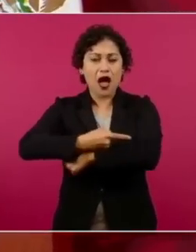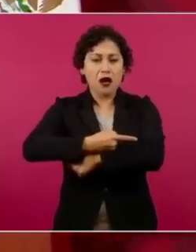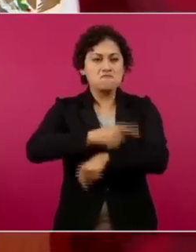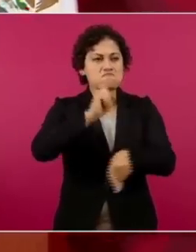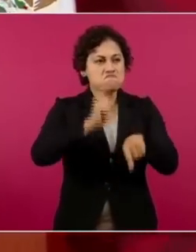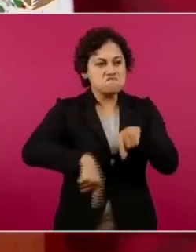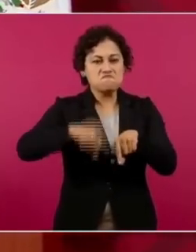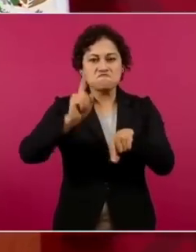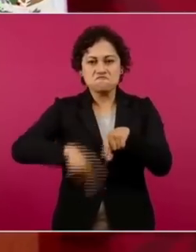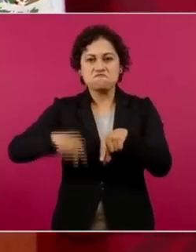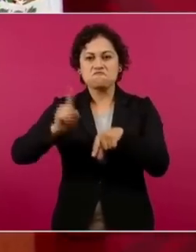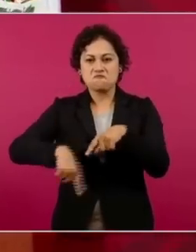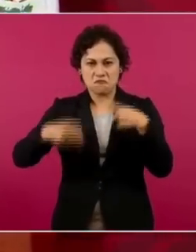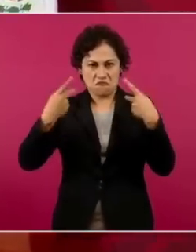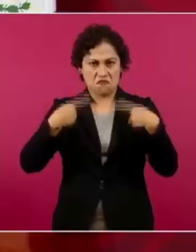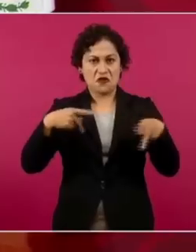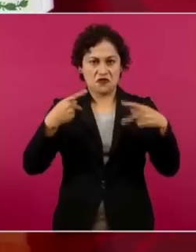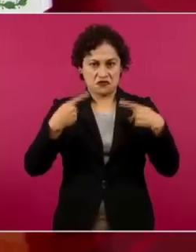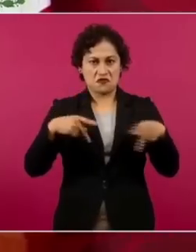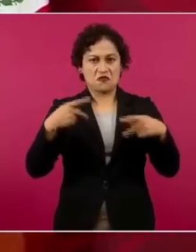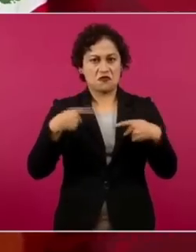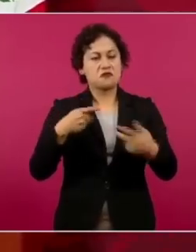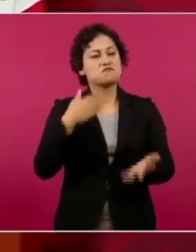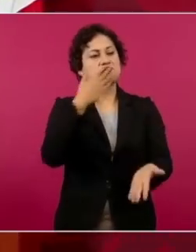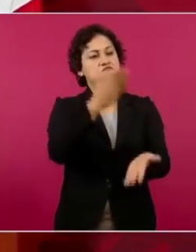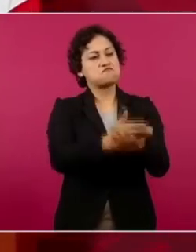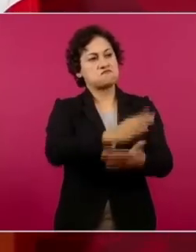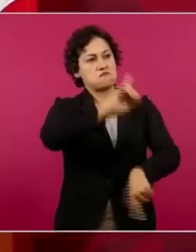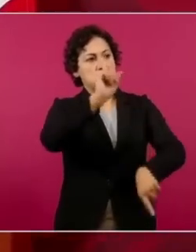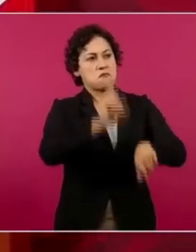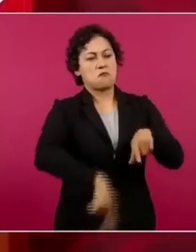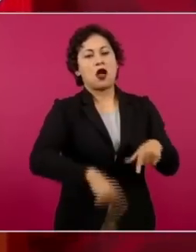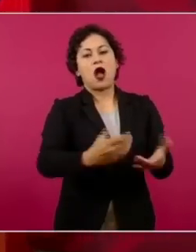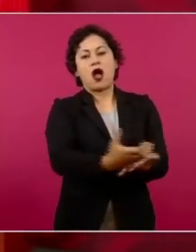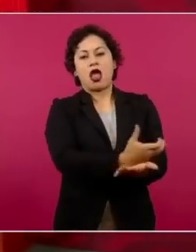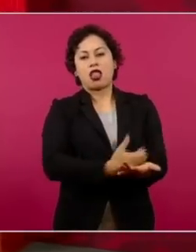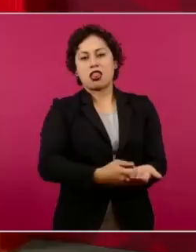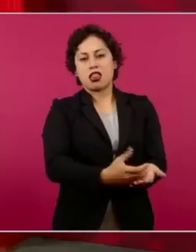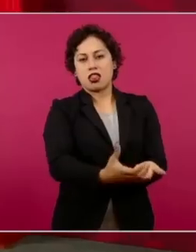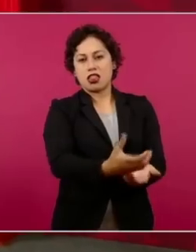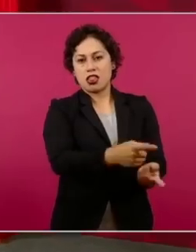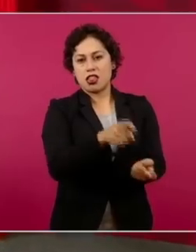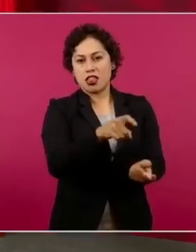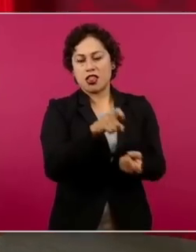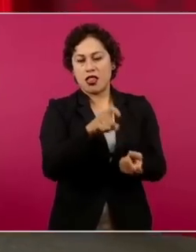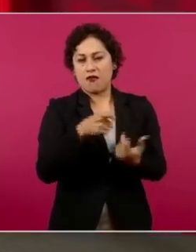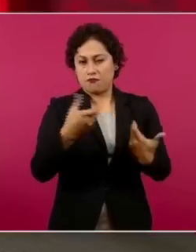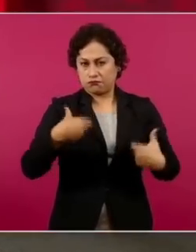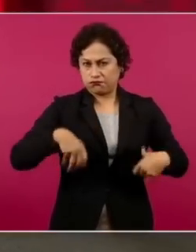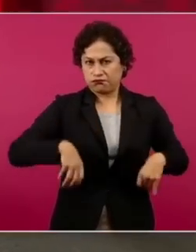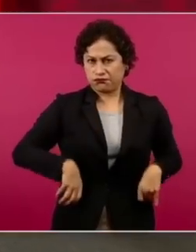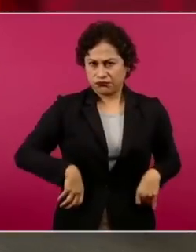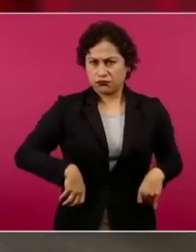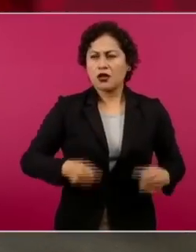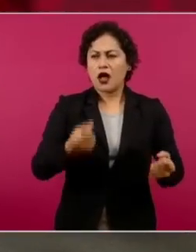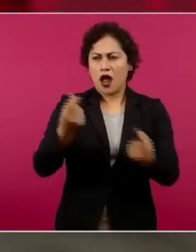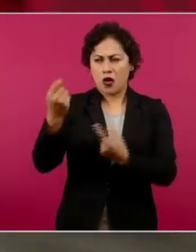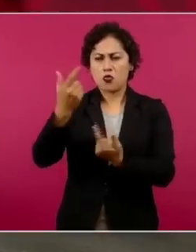y era un negocio particular de grupos.